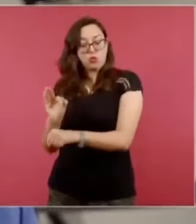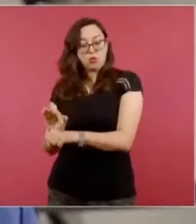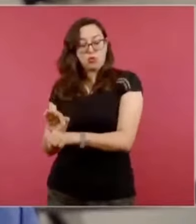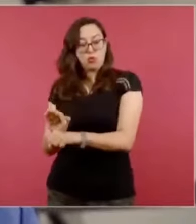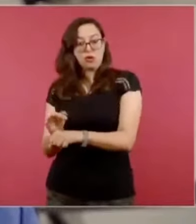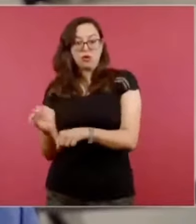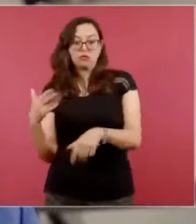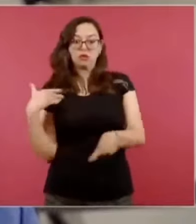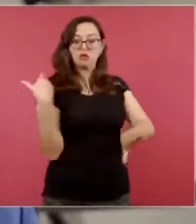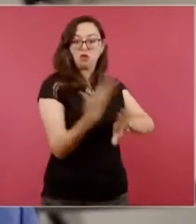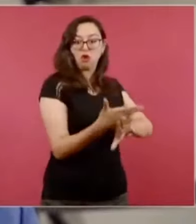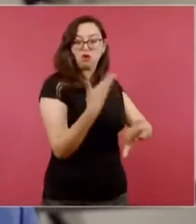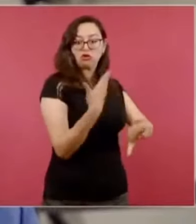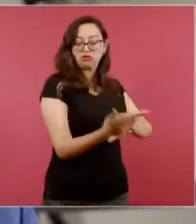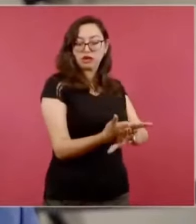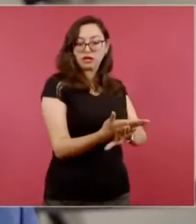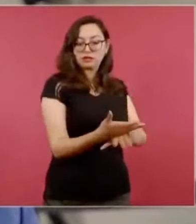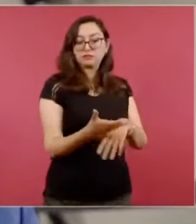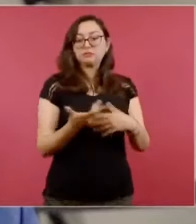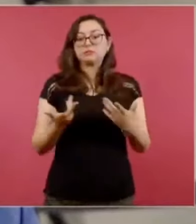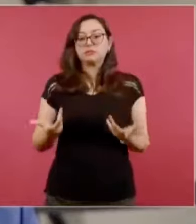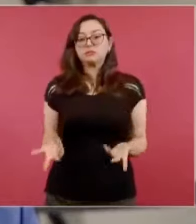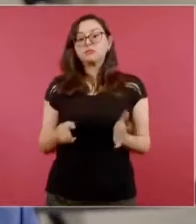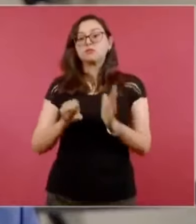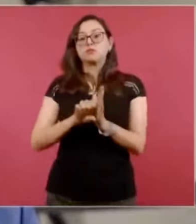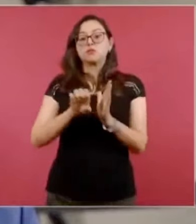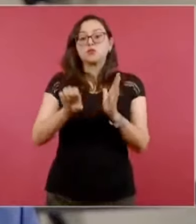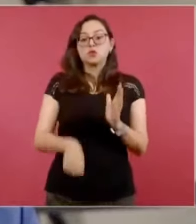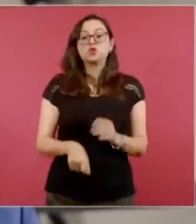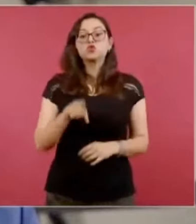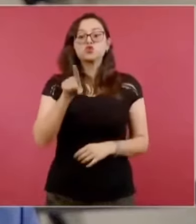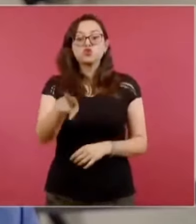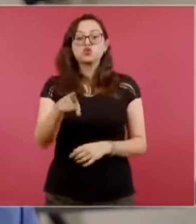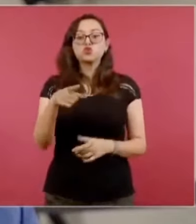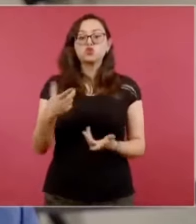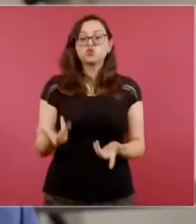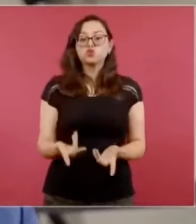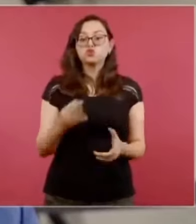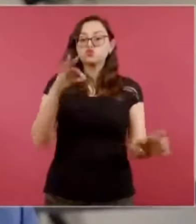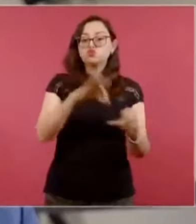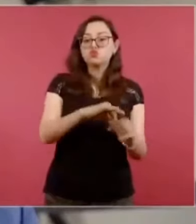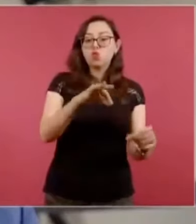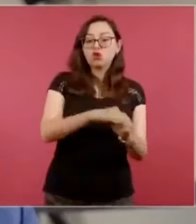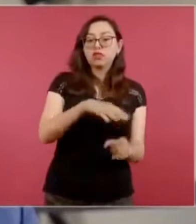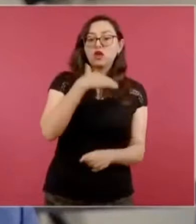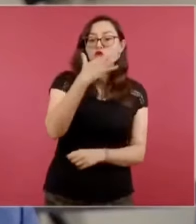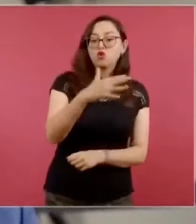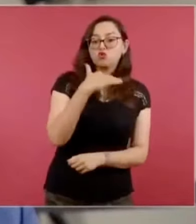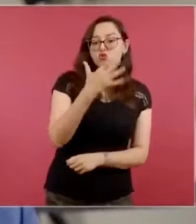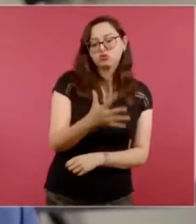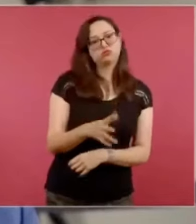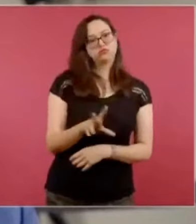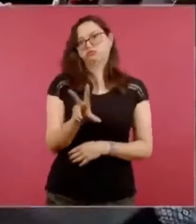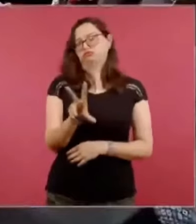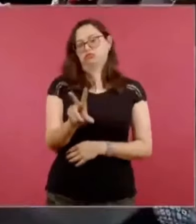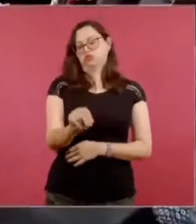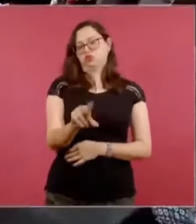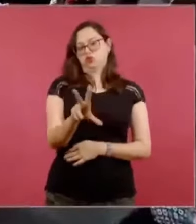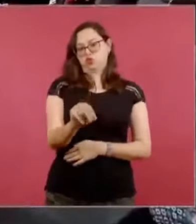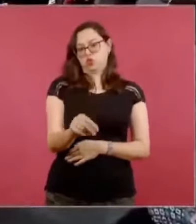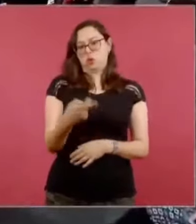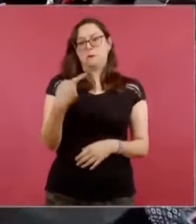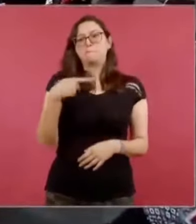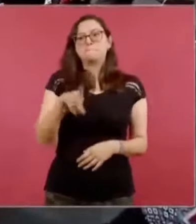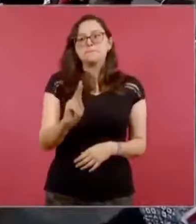más a un lado que al otro. Es decir, a la población se le dice vas a votar por un corrupto, pues claro que van a decir que no. Sin embargo, lo que yo quiero